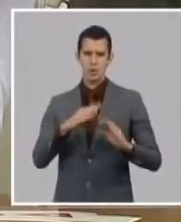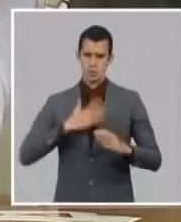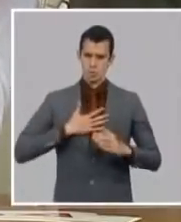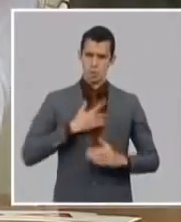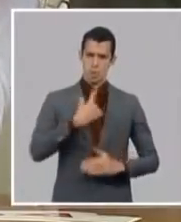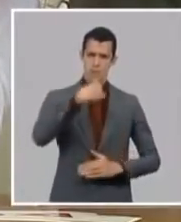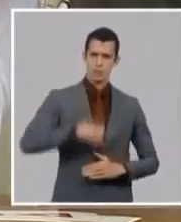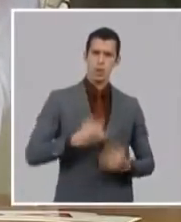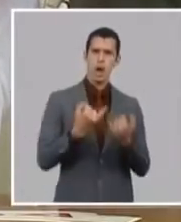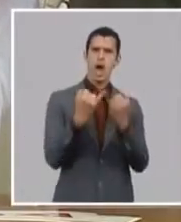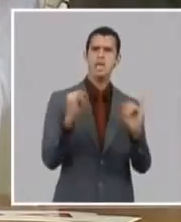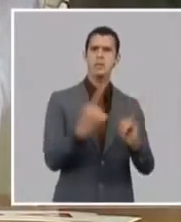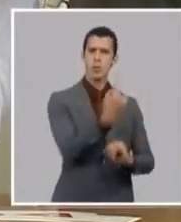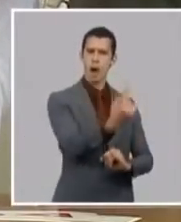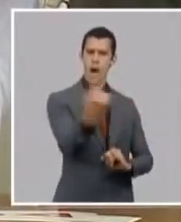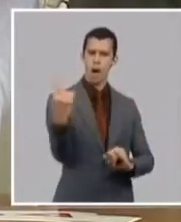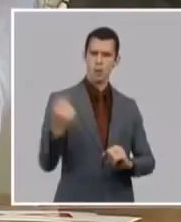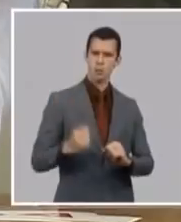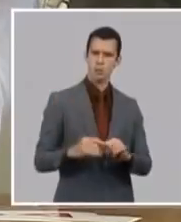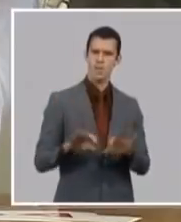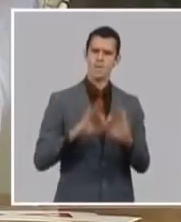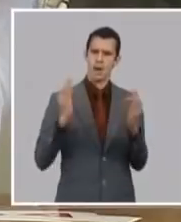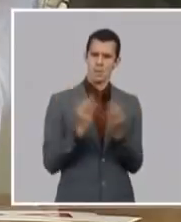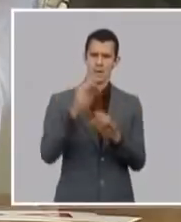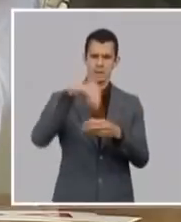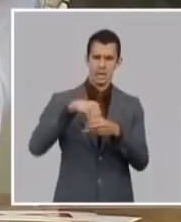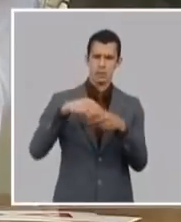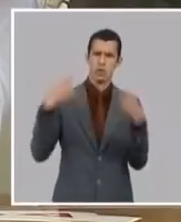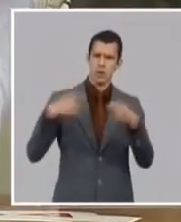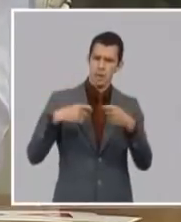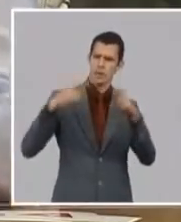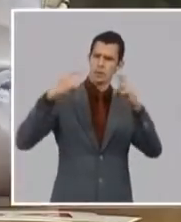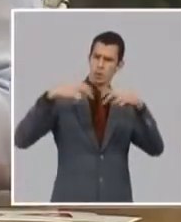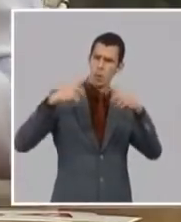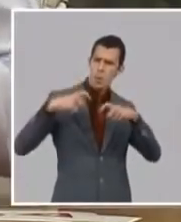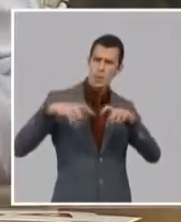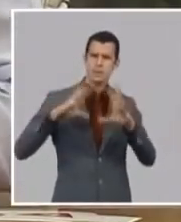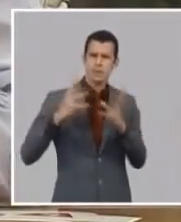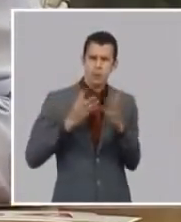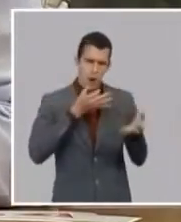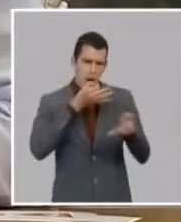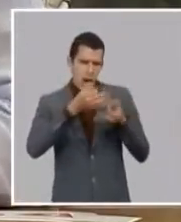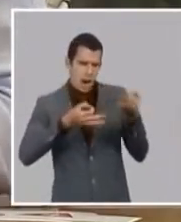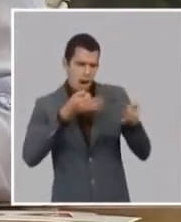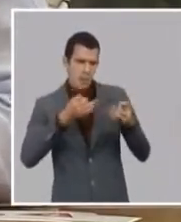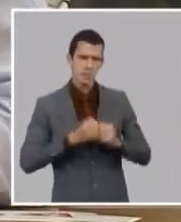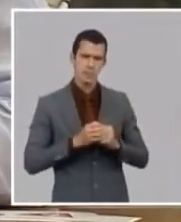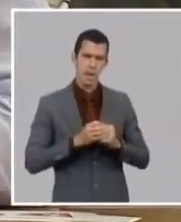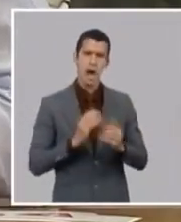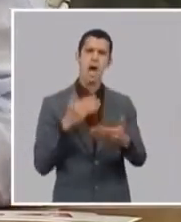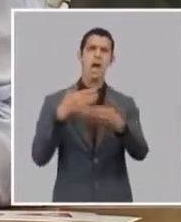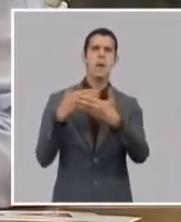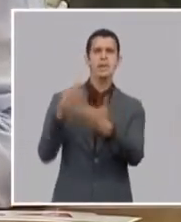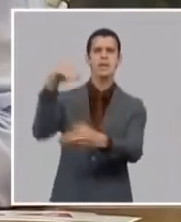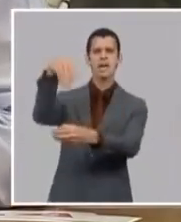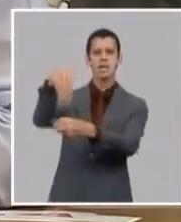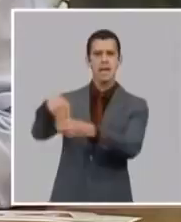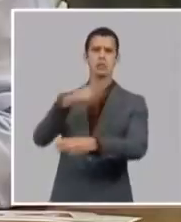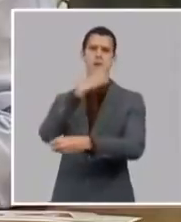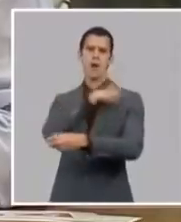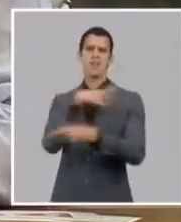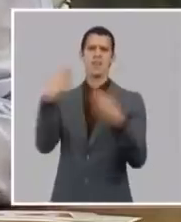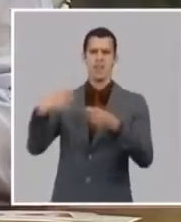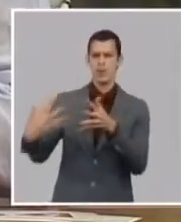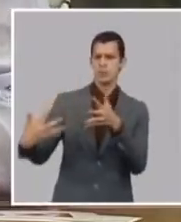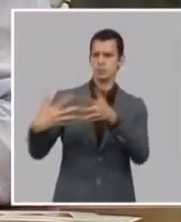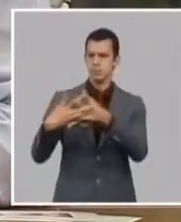colectivos y por supuesto los institucionales esforzarnos más porque yo estoy convencido que nos esforzamos que